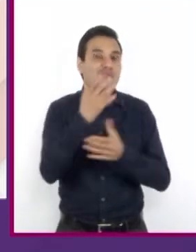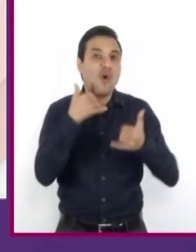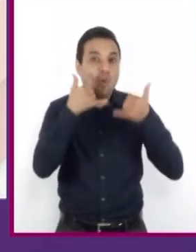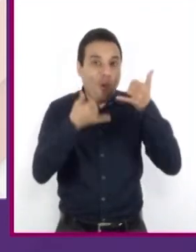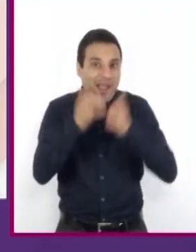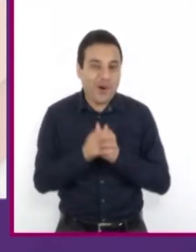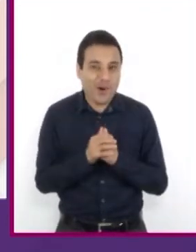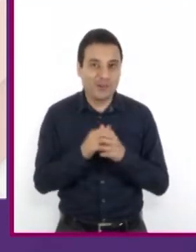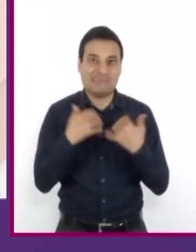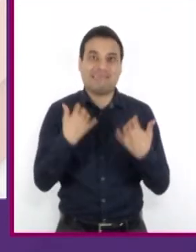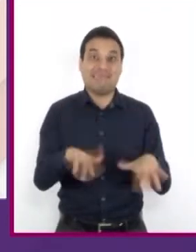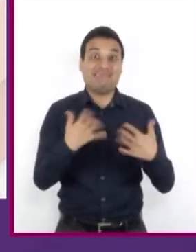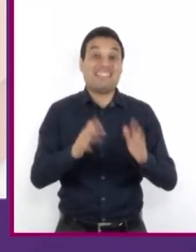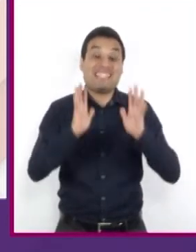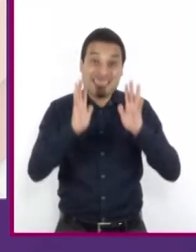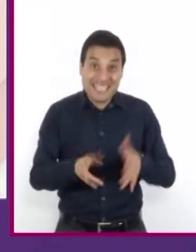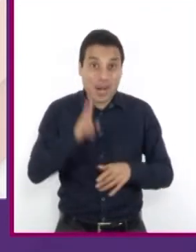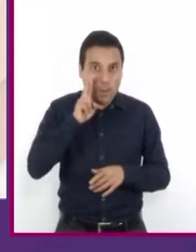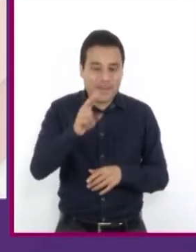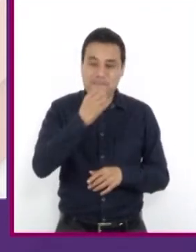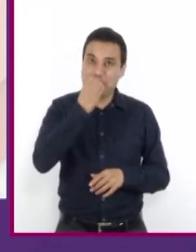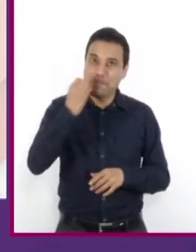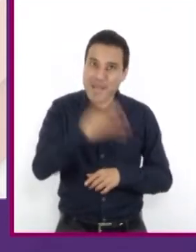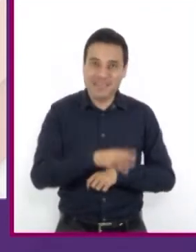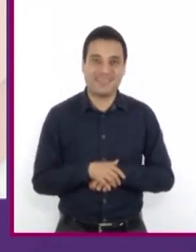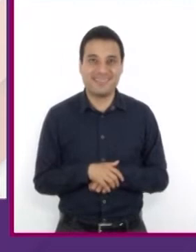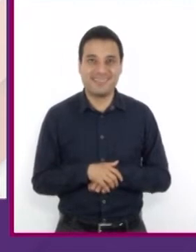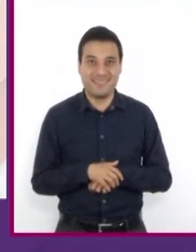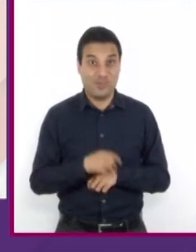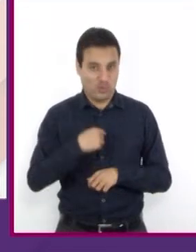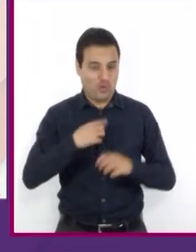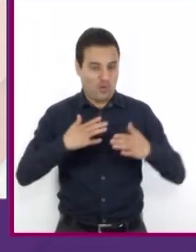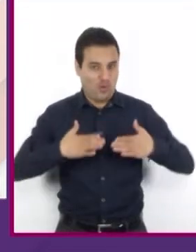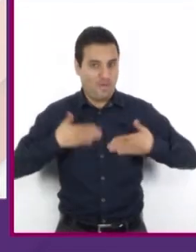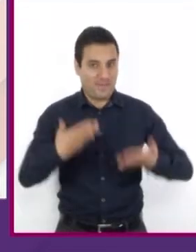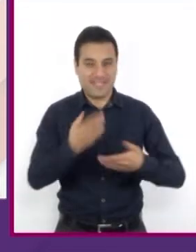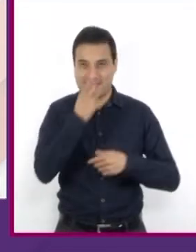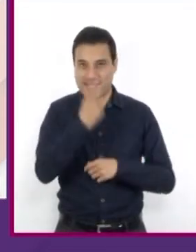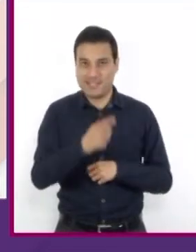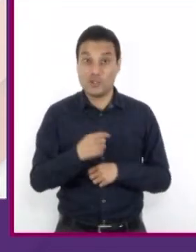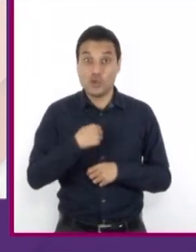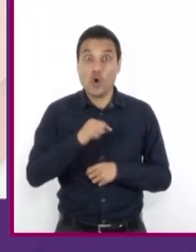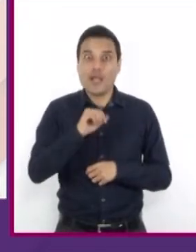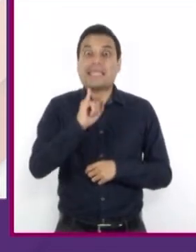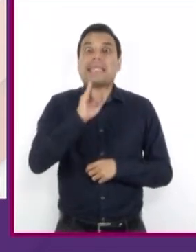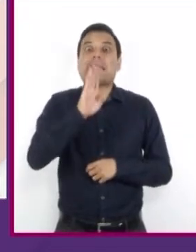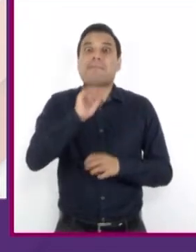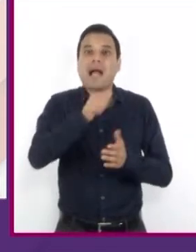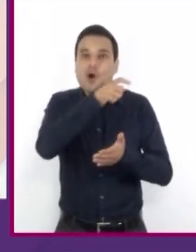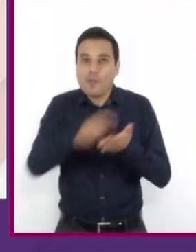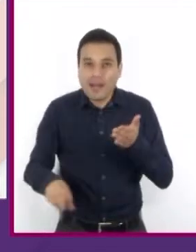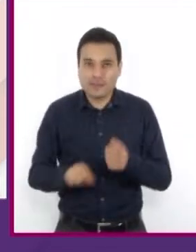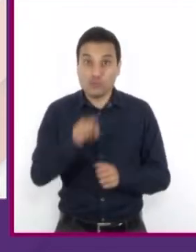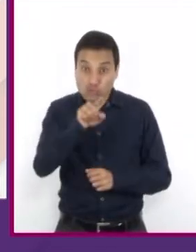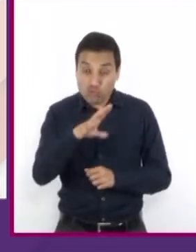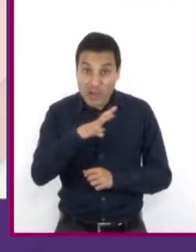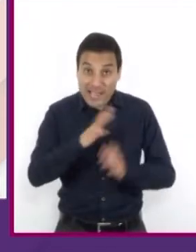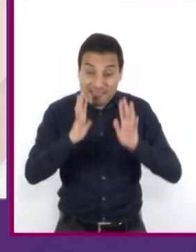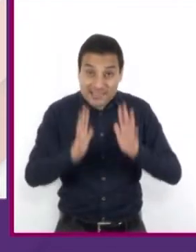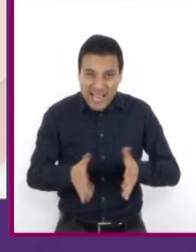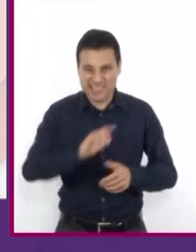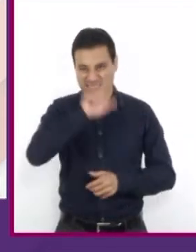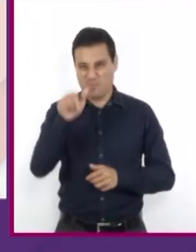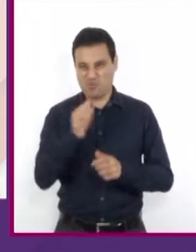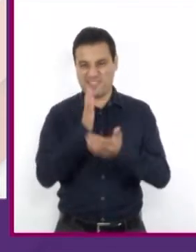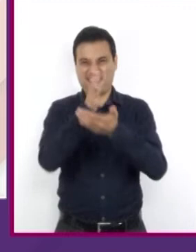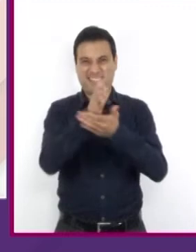que por cierto, ya lo vi y está excelente. Debo confesar que por poco me compraba uno, pero ya que lo tienes tú, a ver si